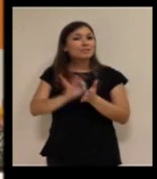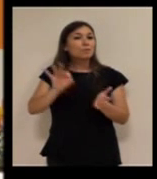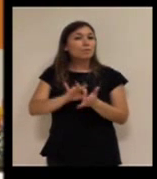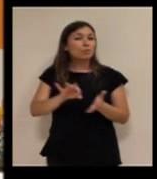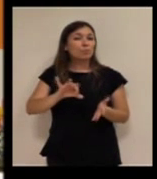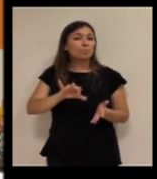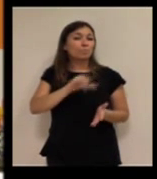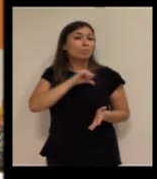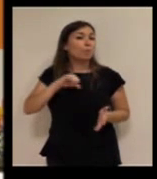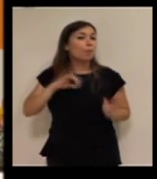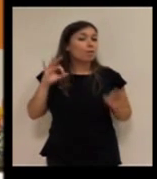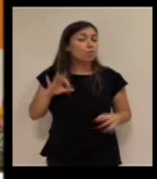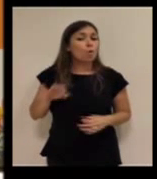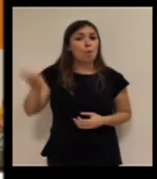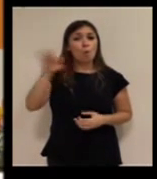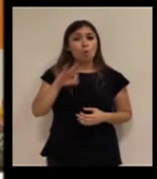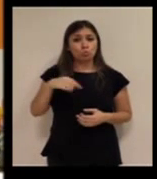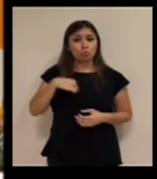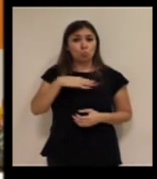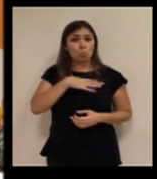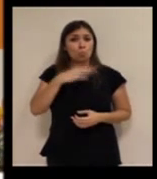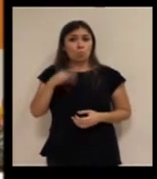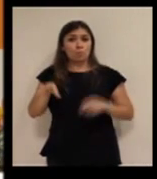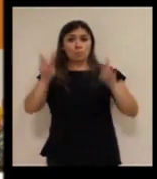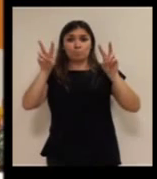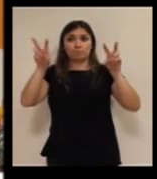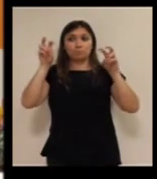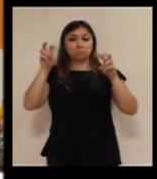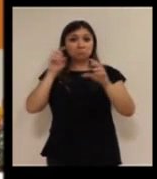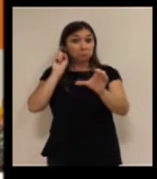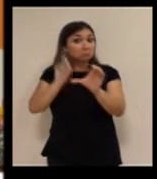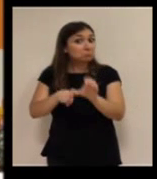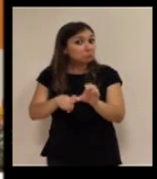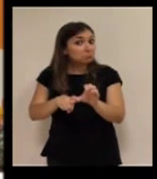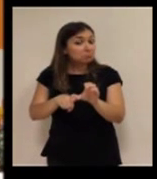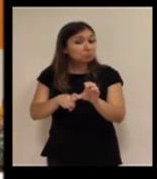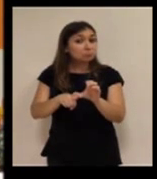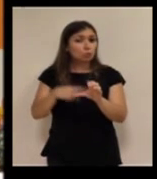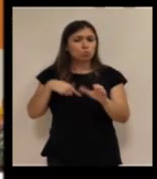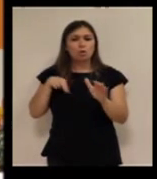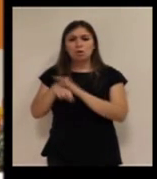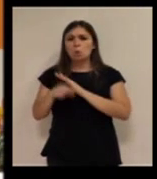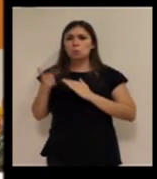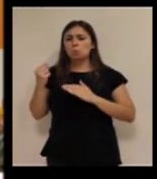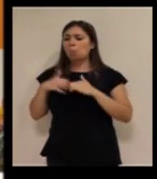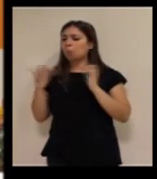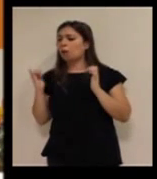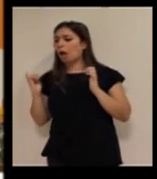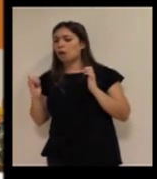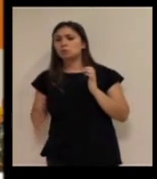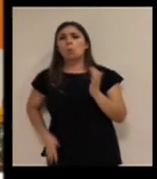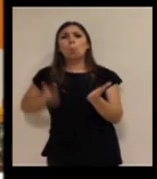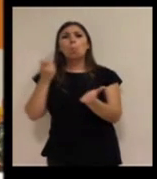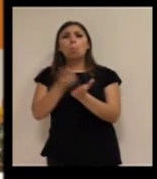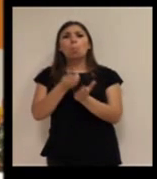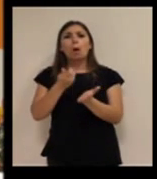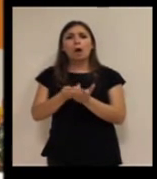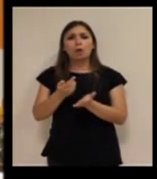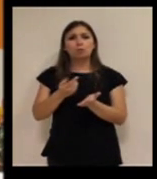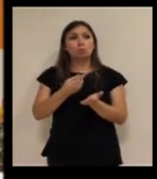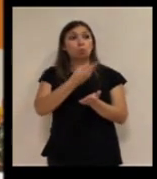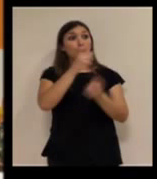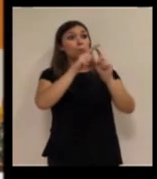privado y si tengo posibilidades de acceder a él, porque tengo recursos económicos como para pagarlo y por ahí alguien